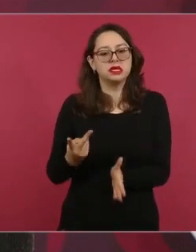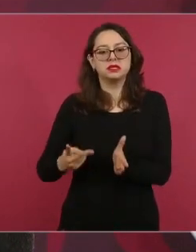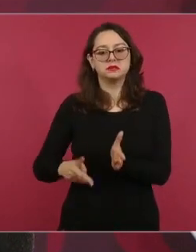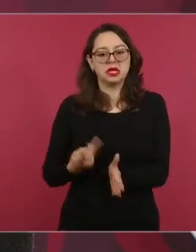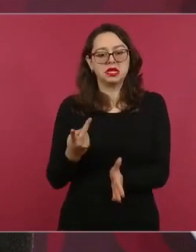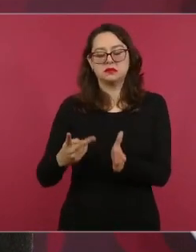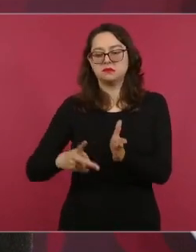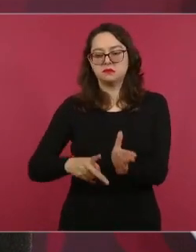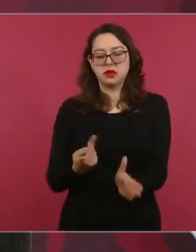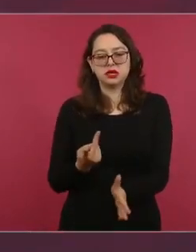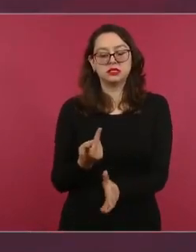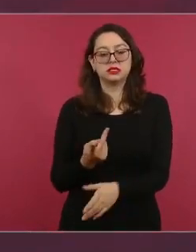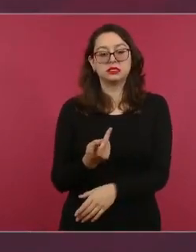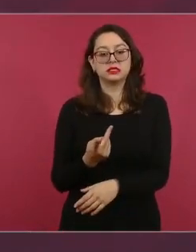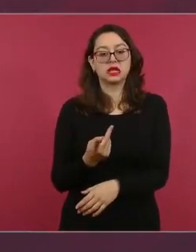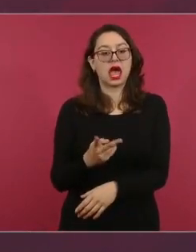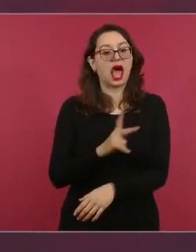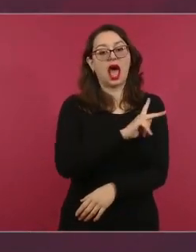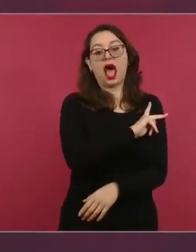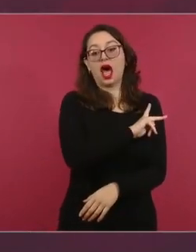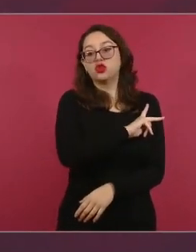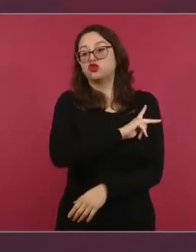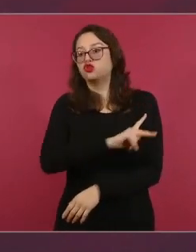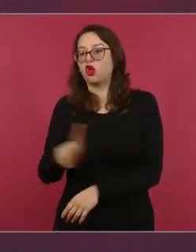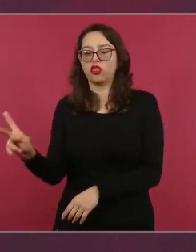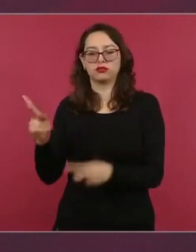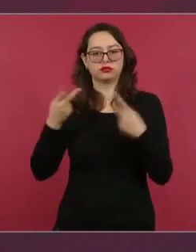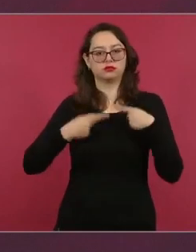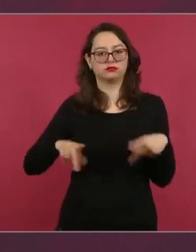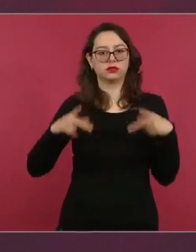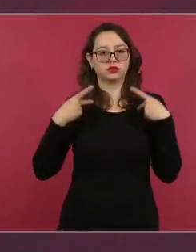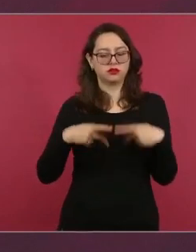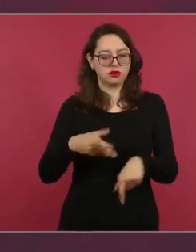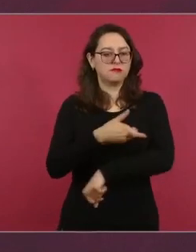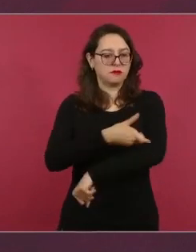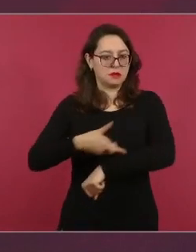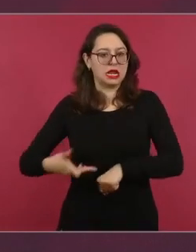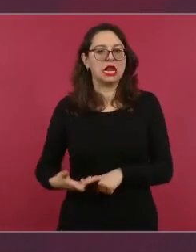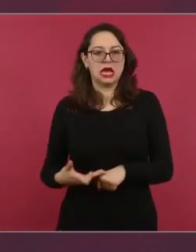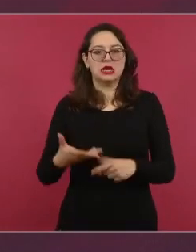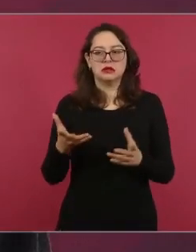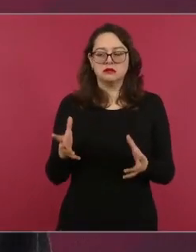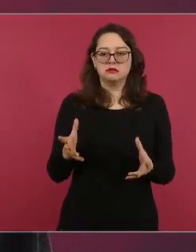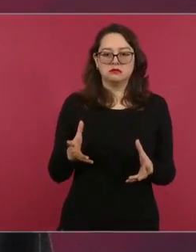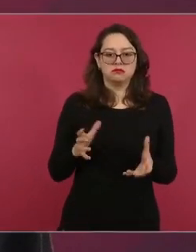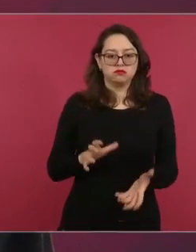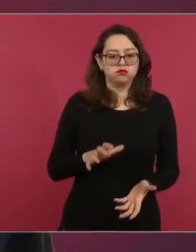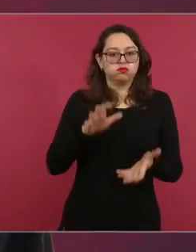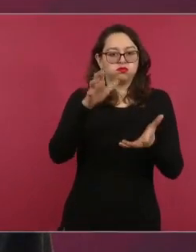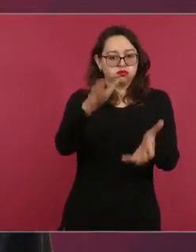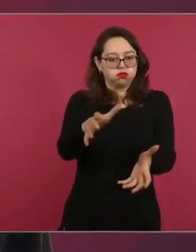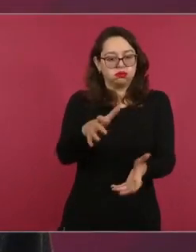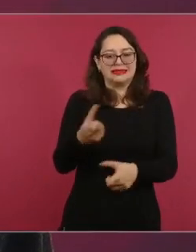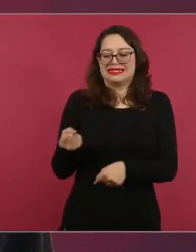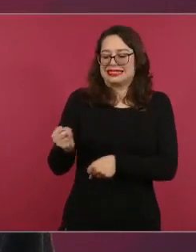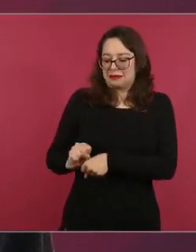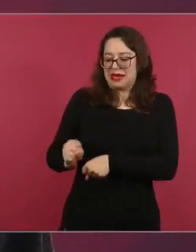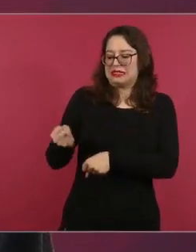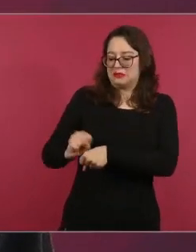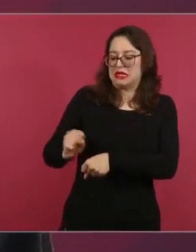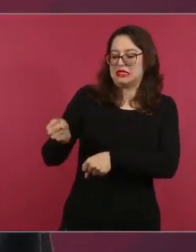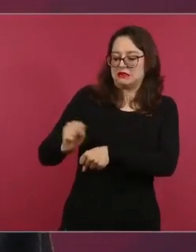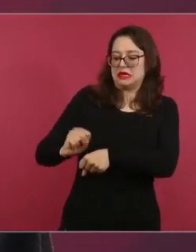a cada familia por semana con 24 productos.